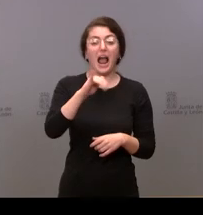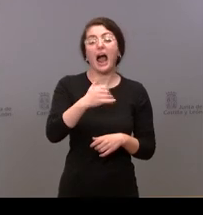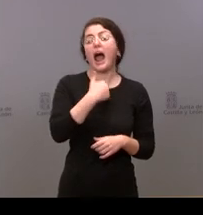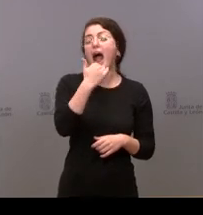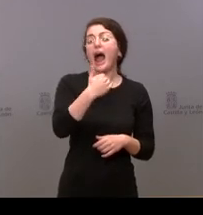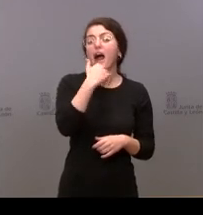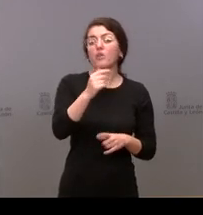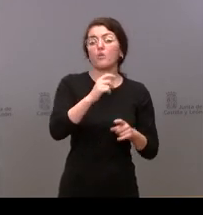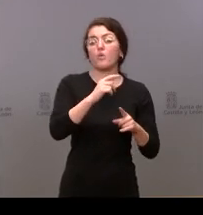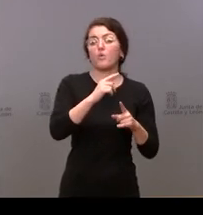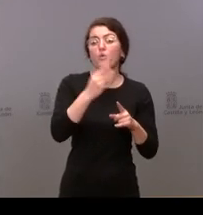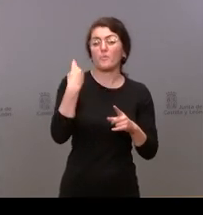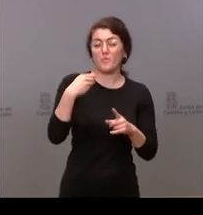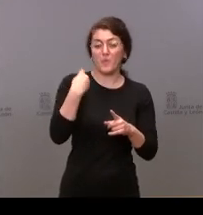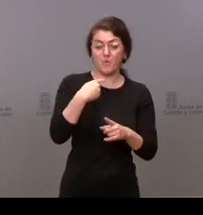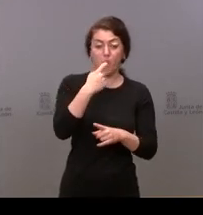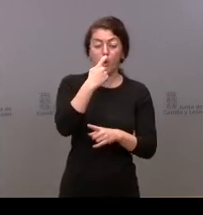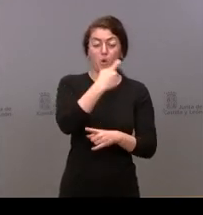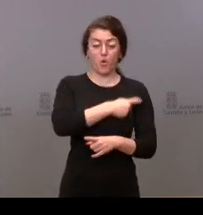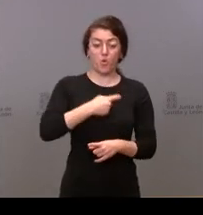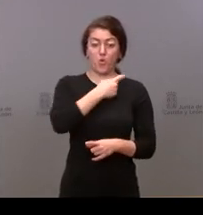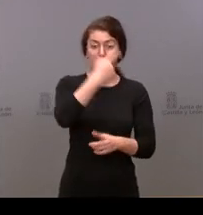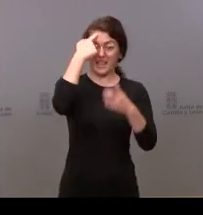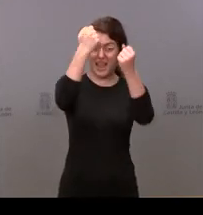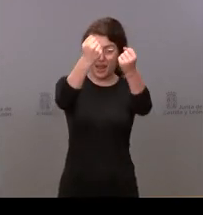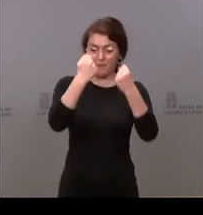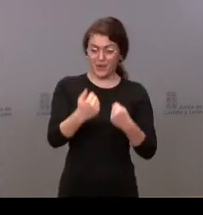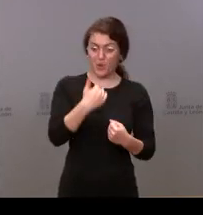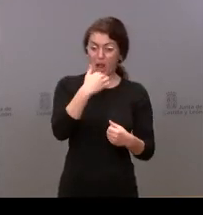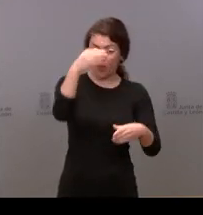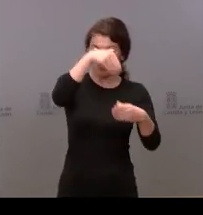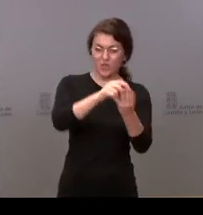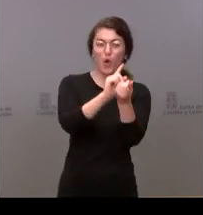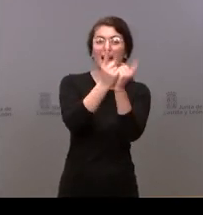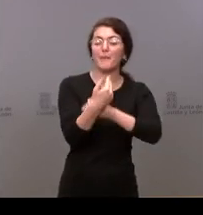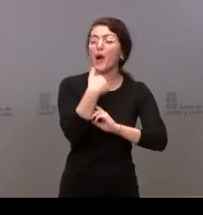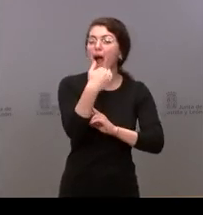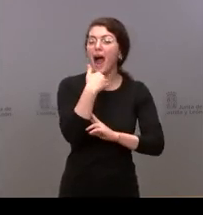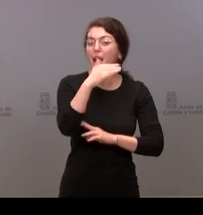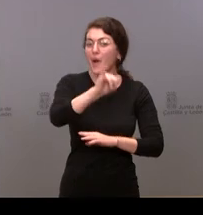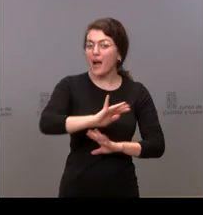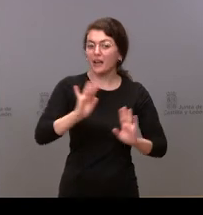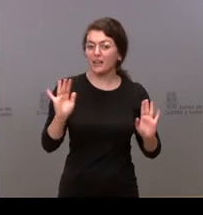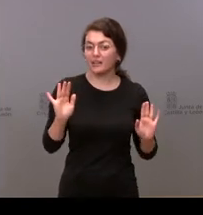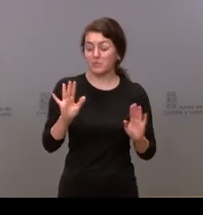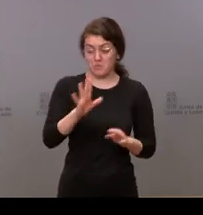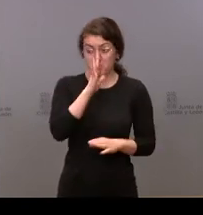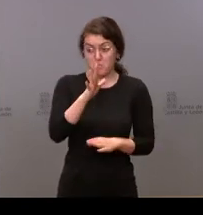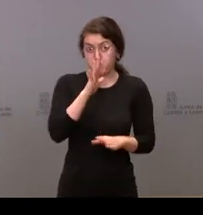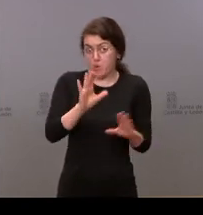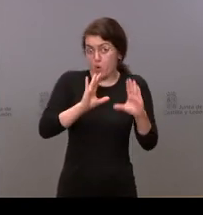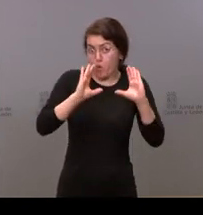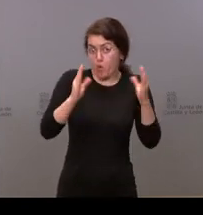en las personas que integran el comité de expertos lo pregunto un poco también a raíz de la remodelación del gobierno